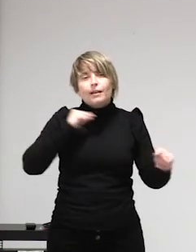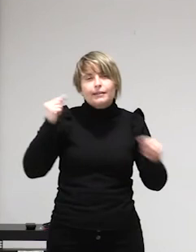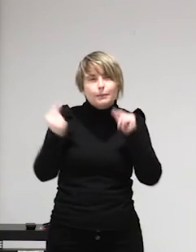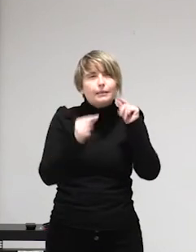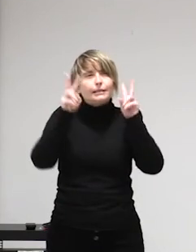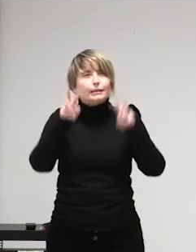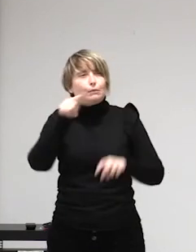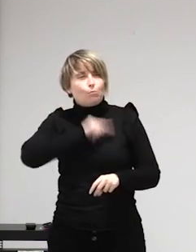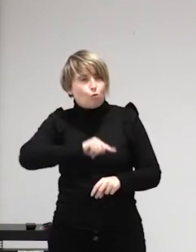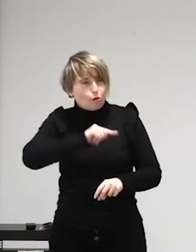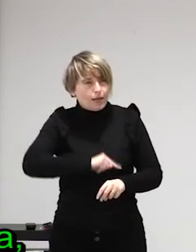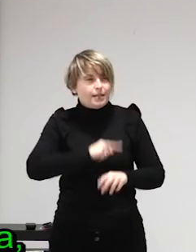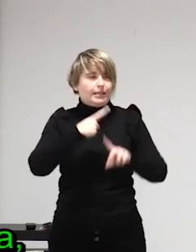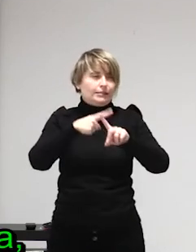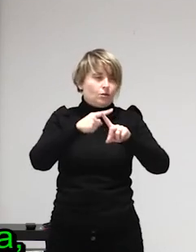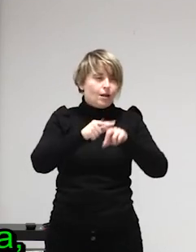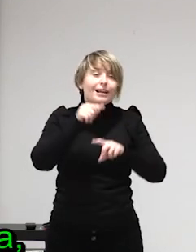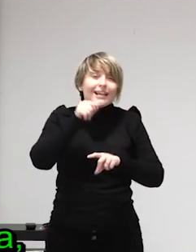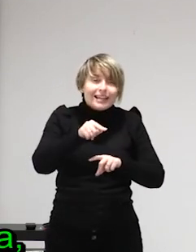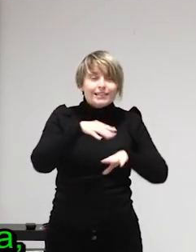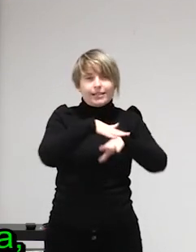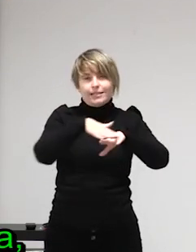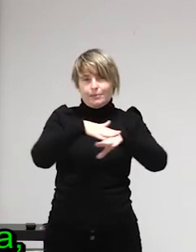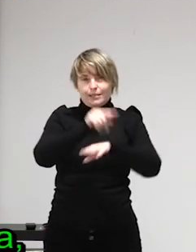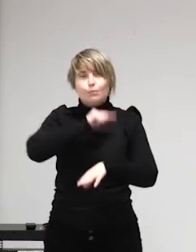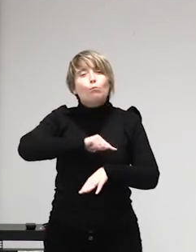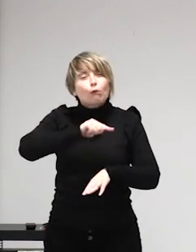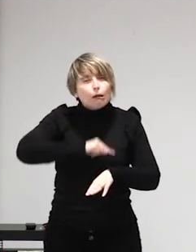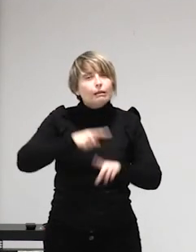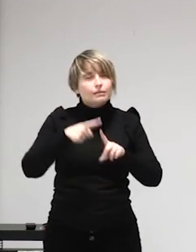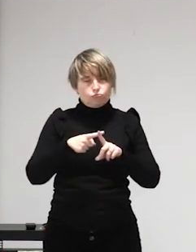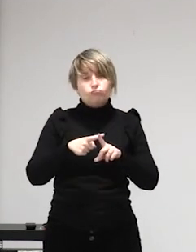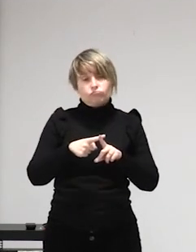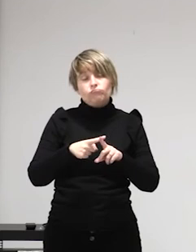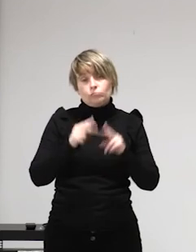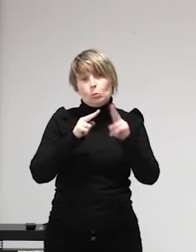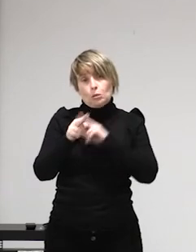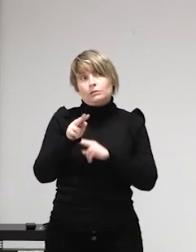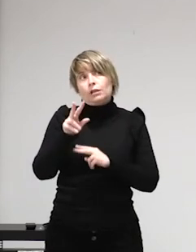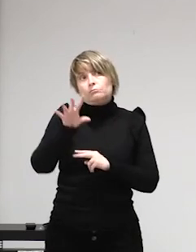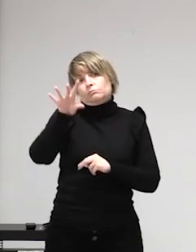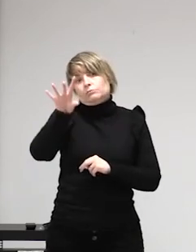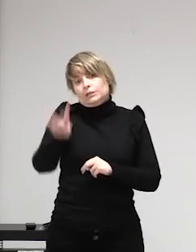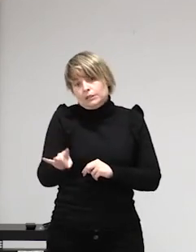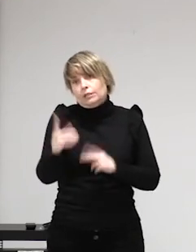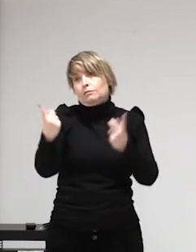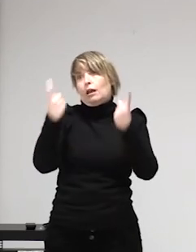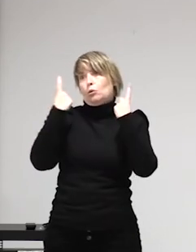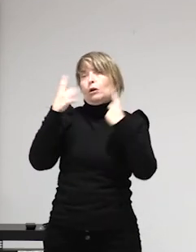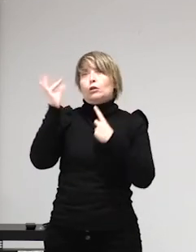haga pasar todo eso como dice Mari José la del colectivo de prostitutas de Sevilla toda esa peregrinación por diferentes